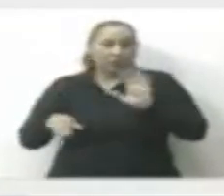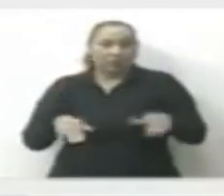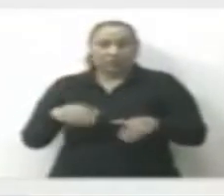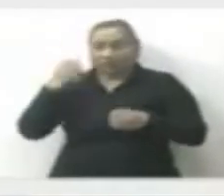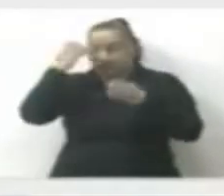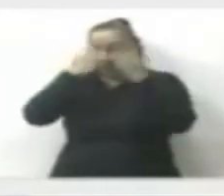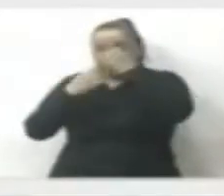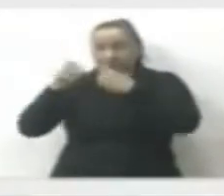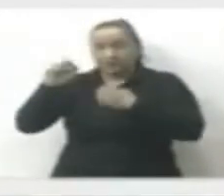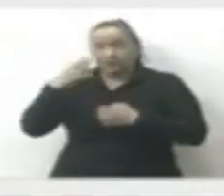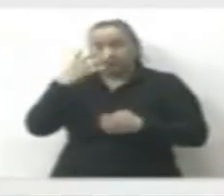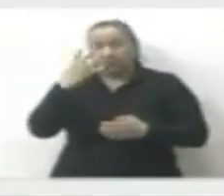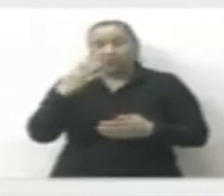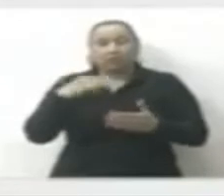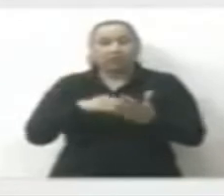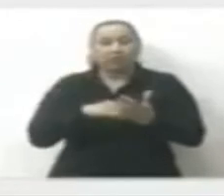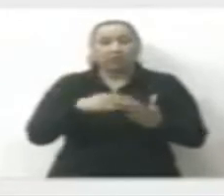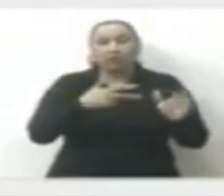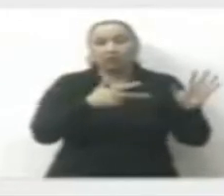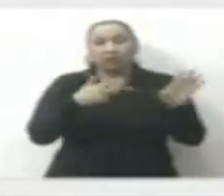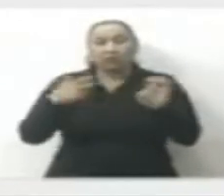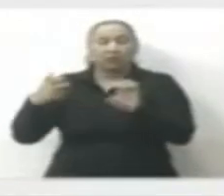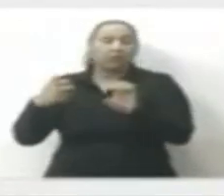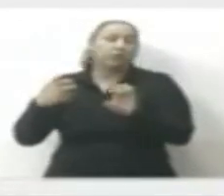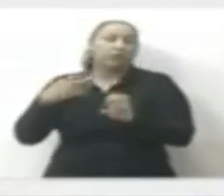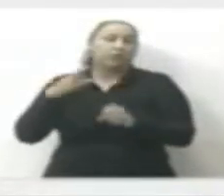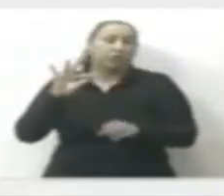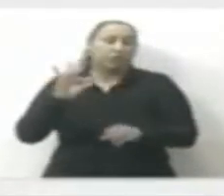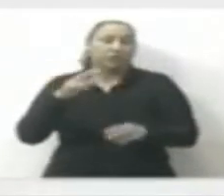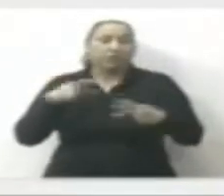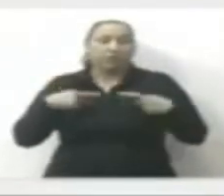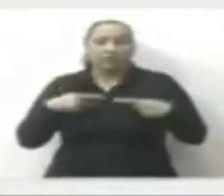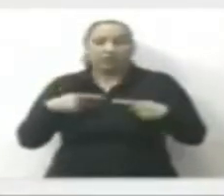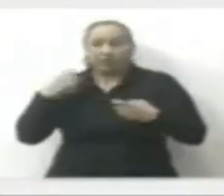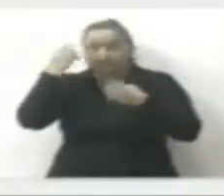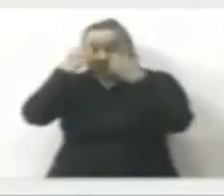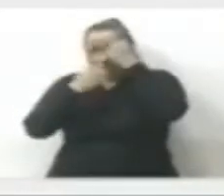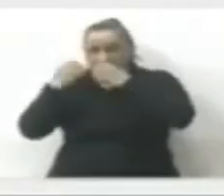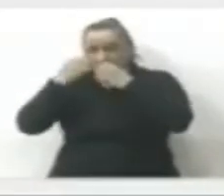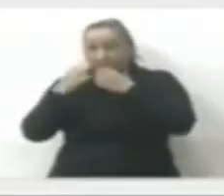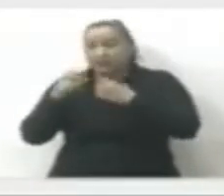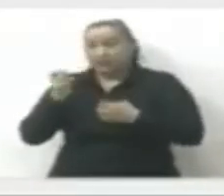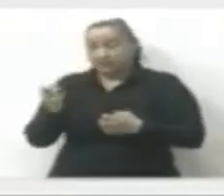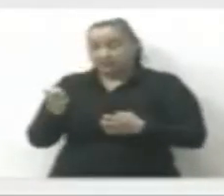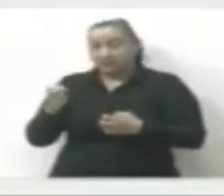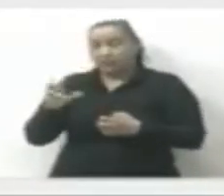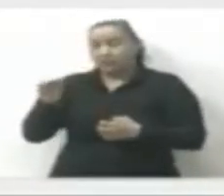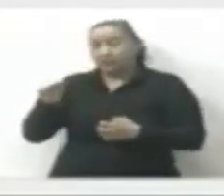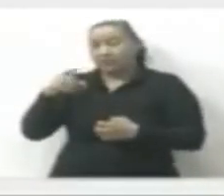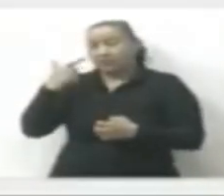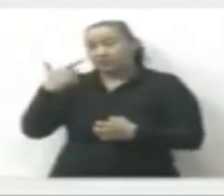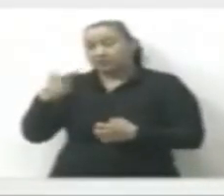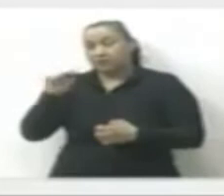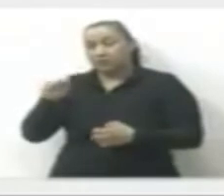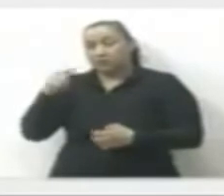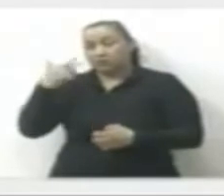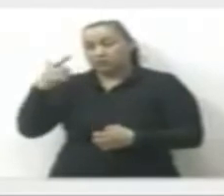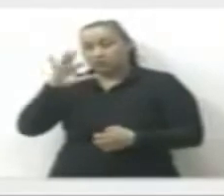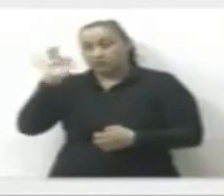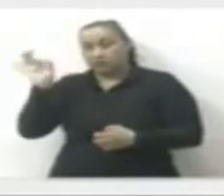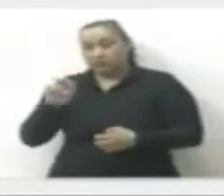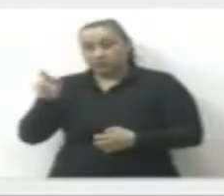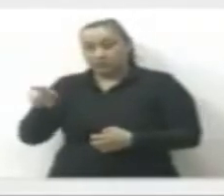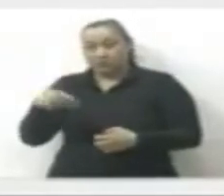han estudiado a 24,840 personas con síntomas del virus, los cuales el 97.7%